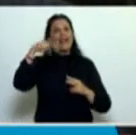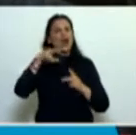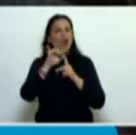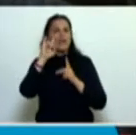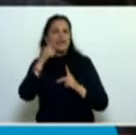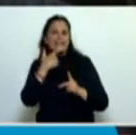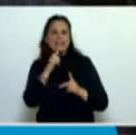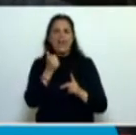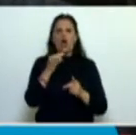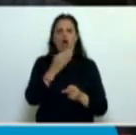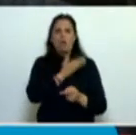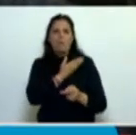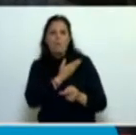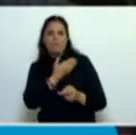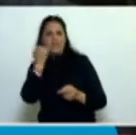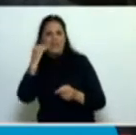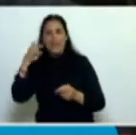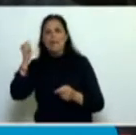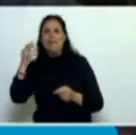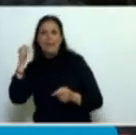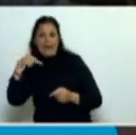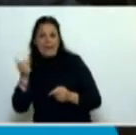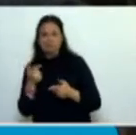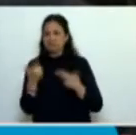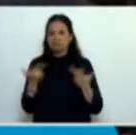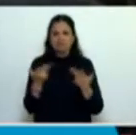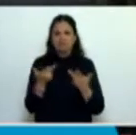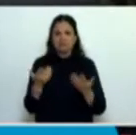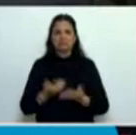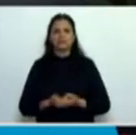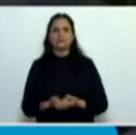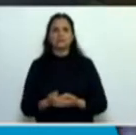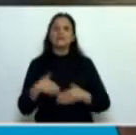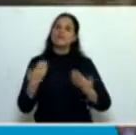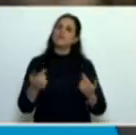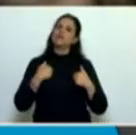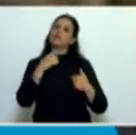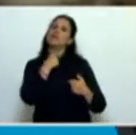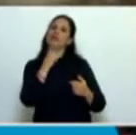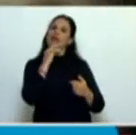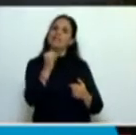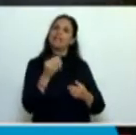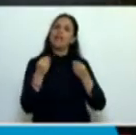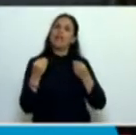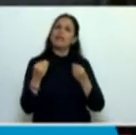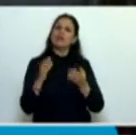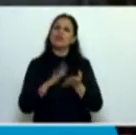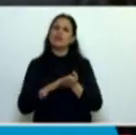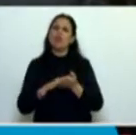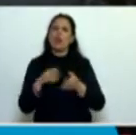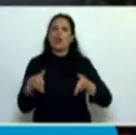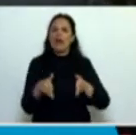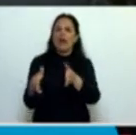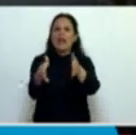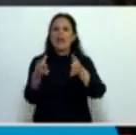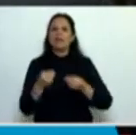Santa Fe-Paraná. Y para no hacer chauvinismo de campanario, voy a hacer referencia a lo que ha sucedido en materia de vialidad. Lo